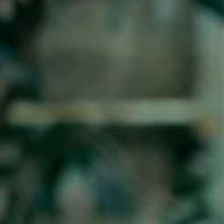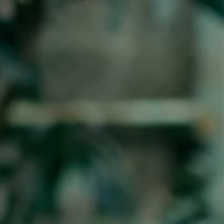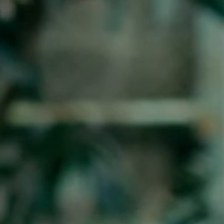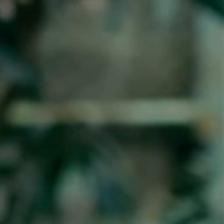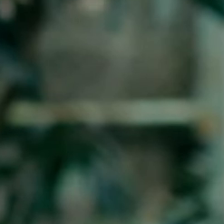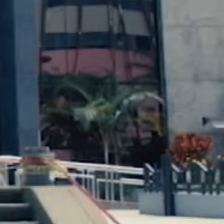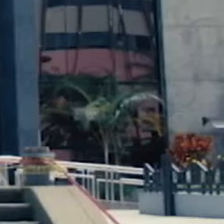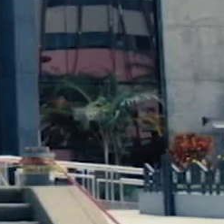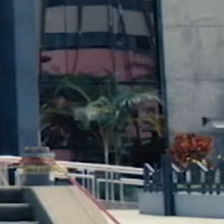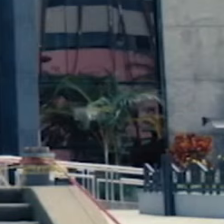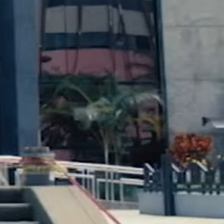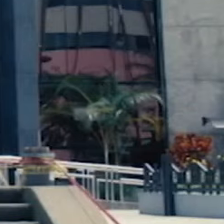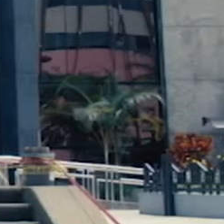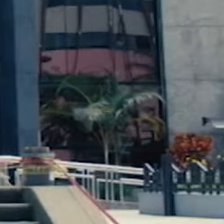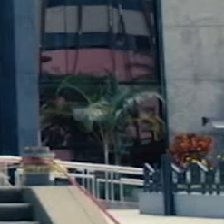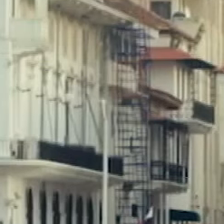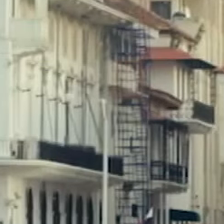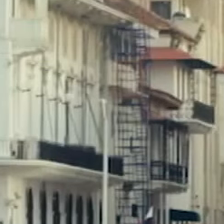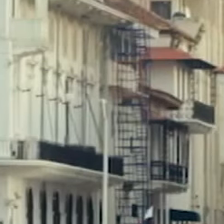tres meses.